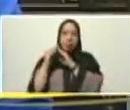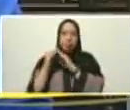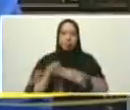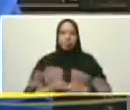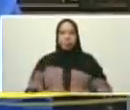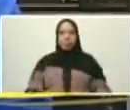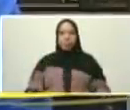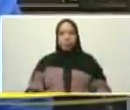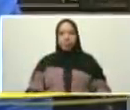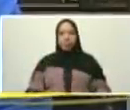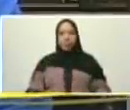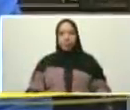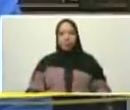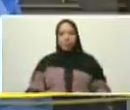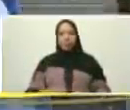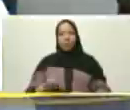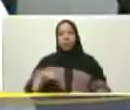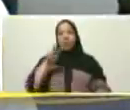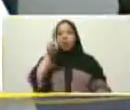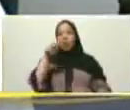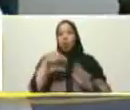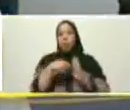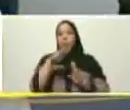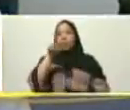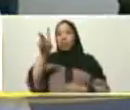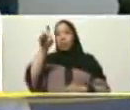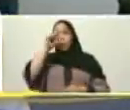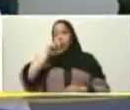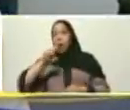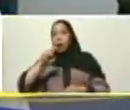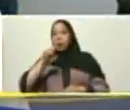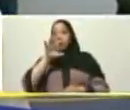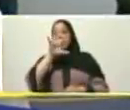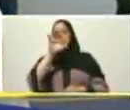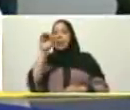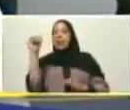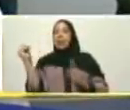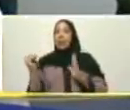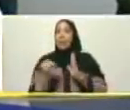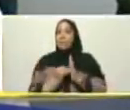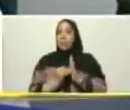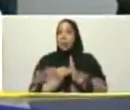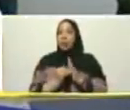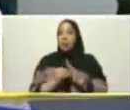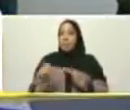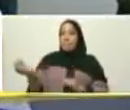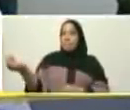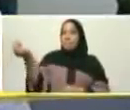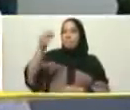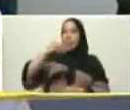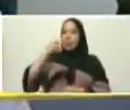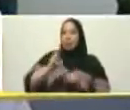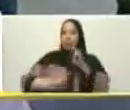y la meta del dos mil veinticuatro serán quinientas más quiere decir que nosotros